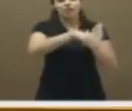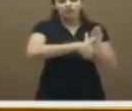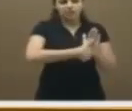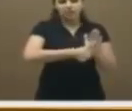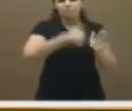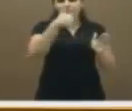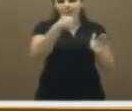a sus proveedores.